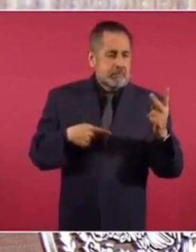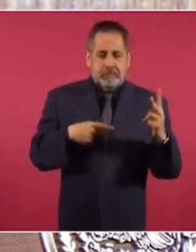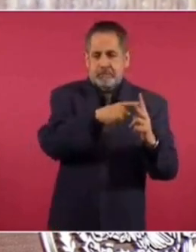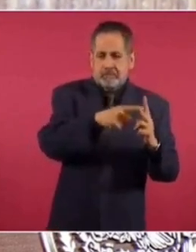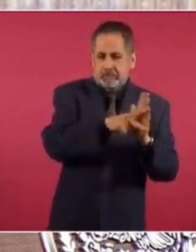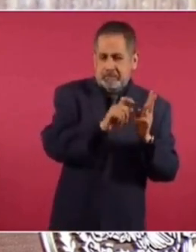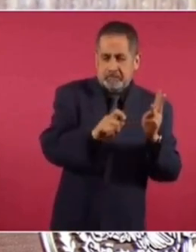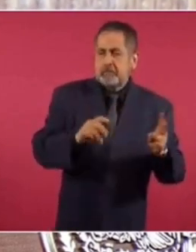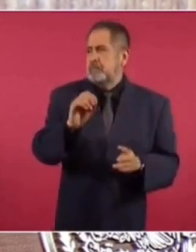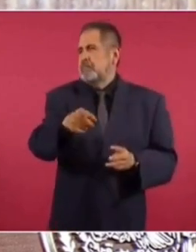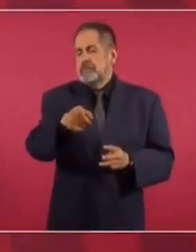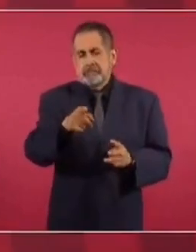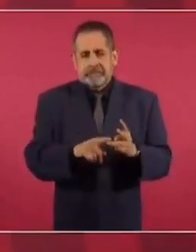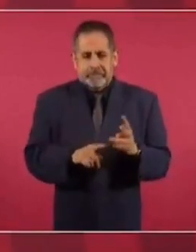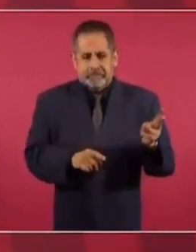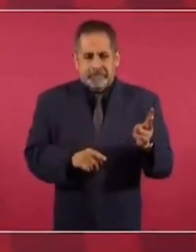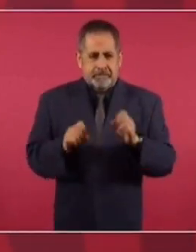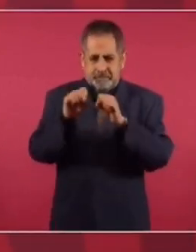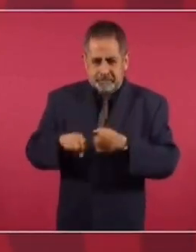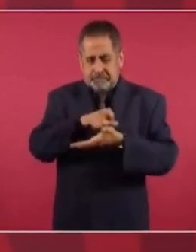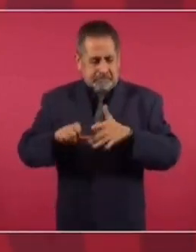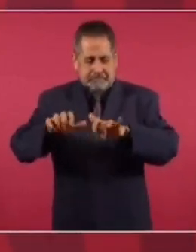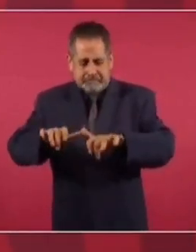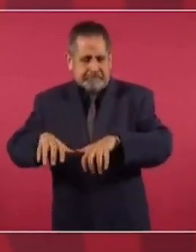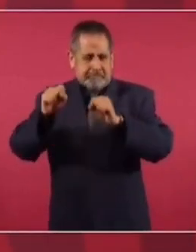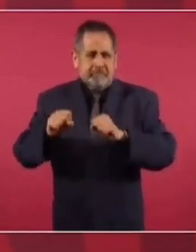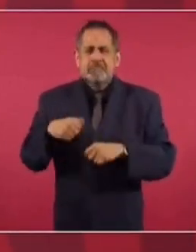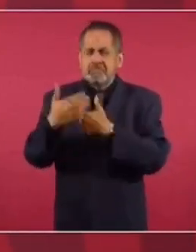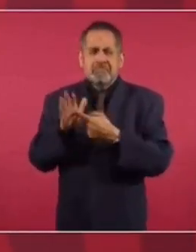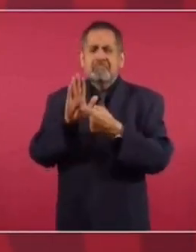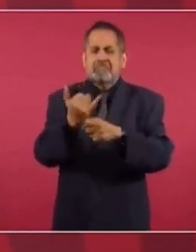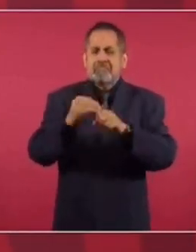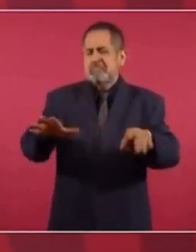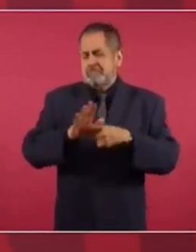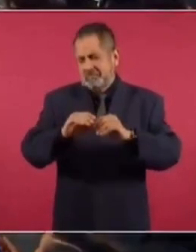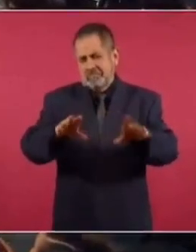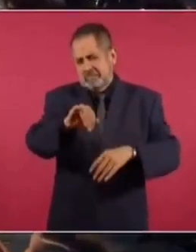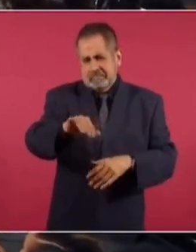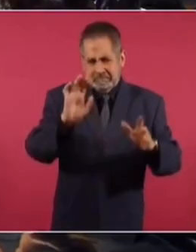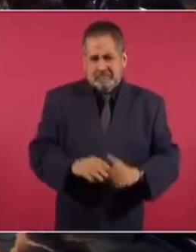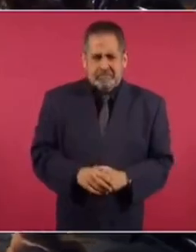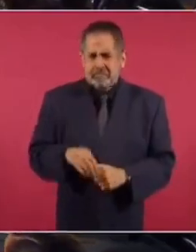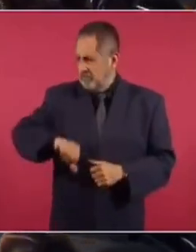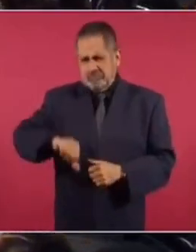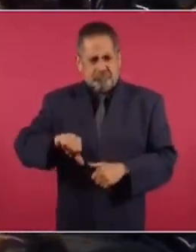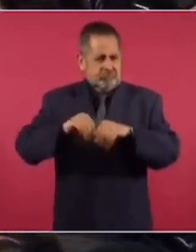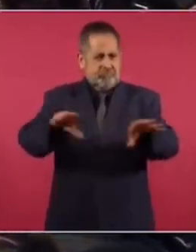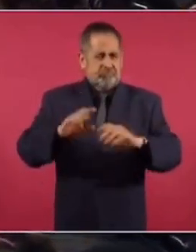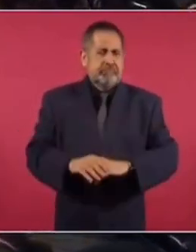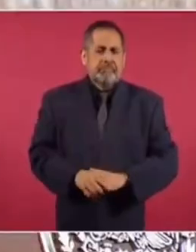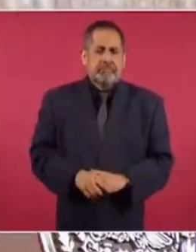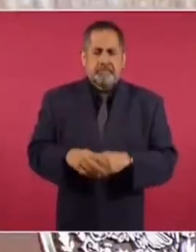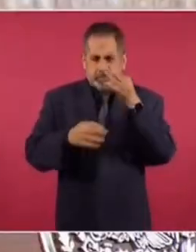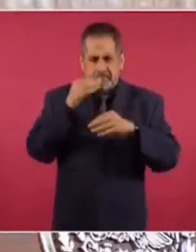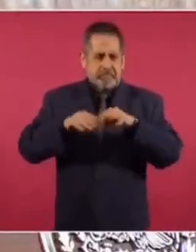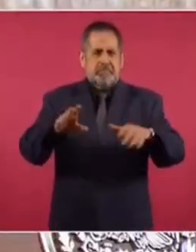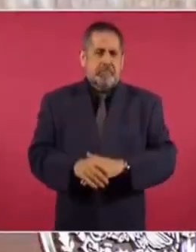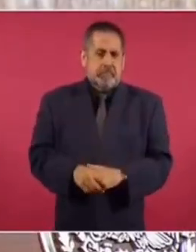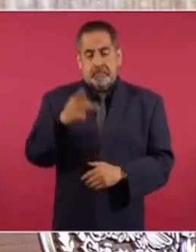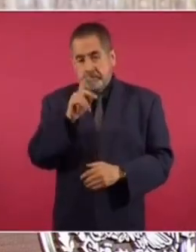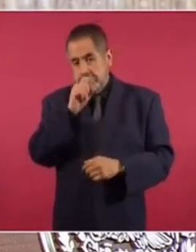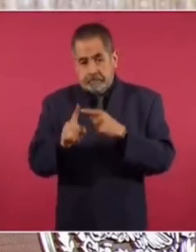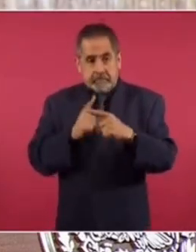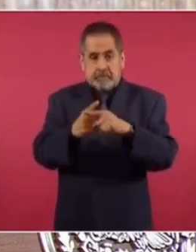o el sistema que se adquirió, se va a dar toda la información. Hoy mismo se va a dar toda la información.